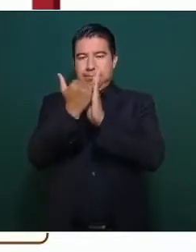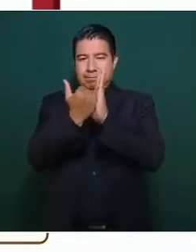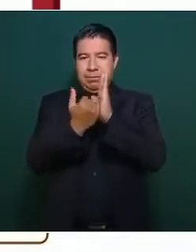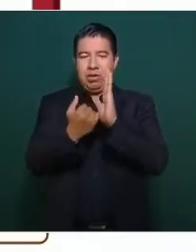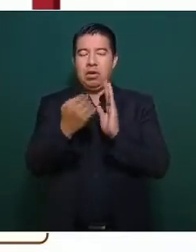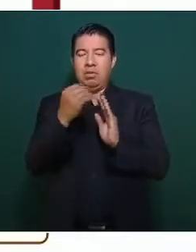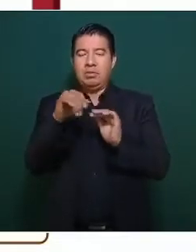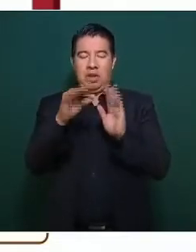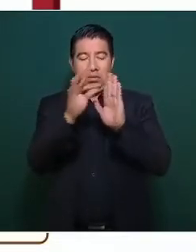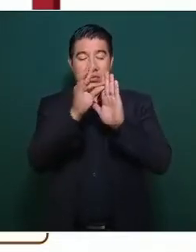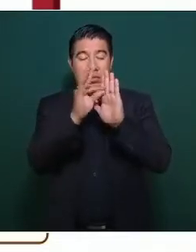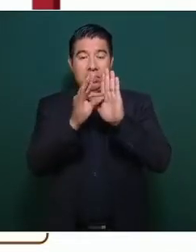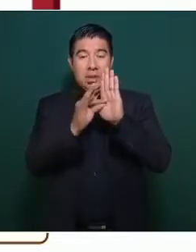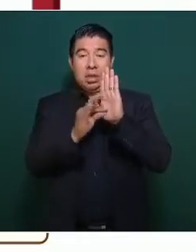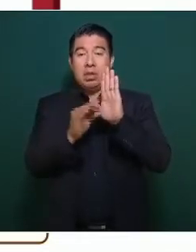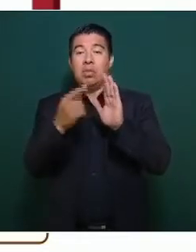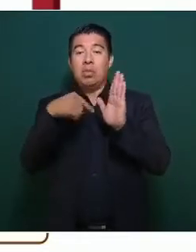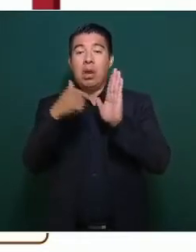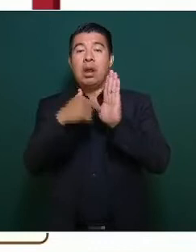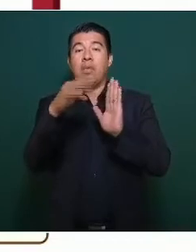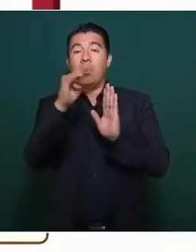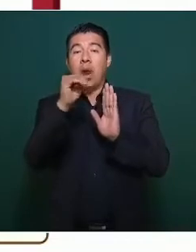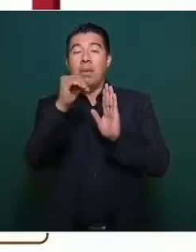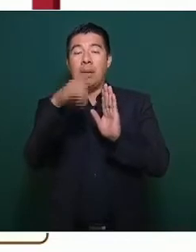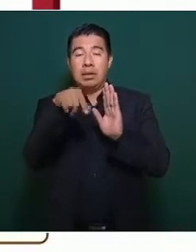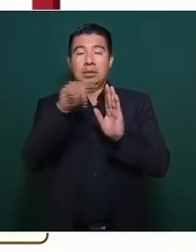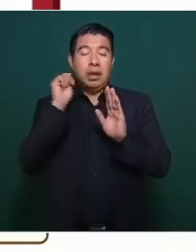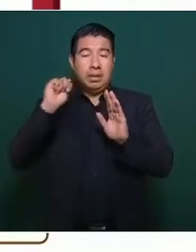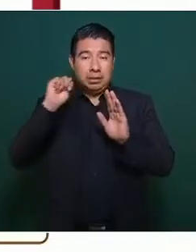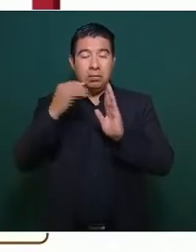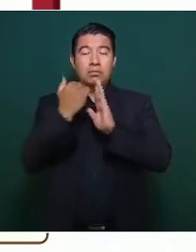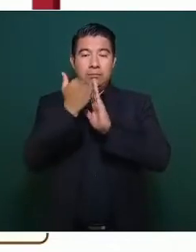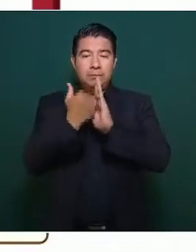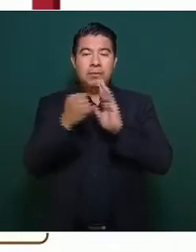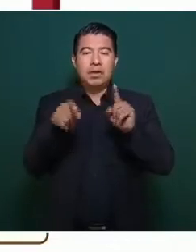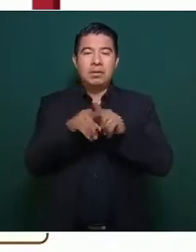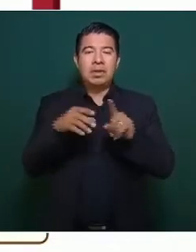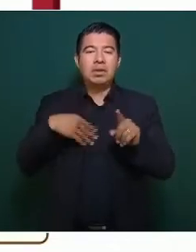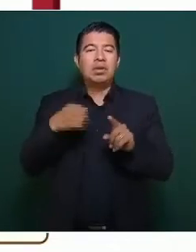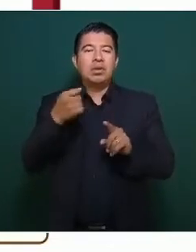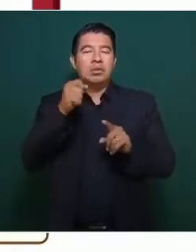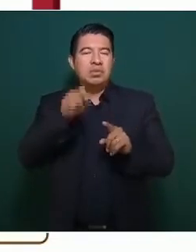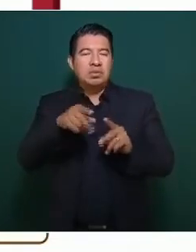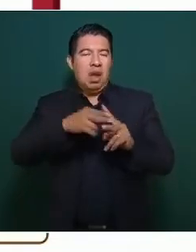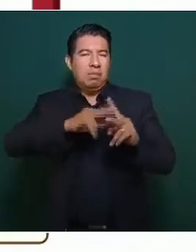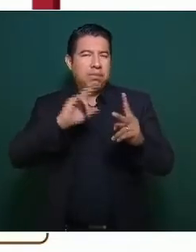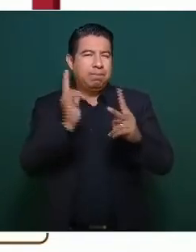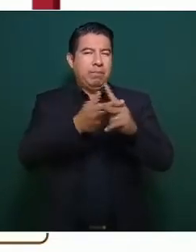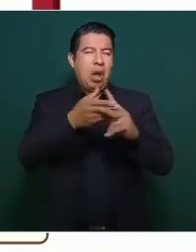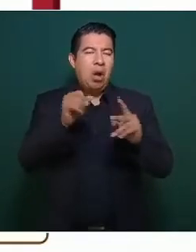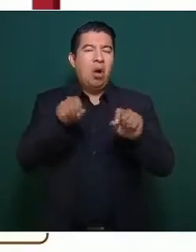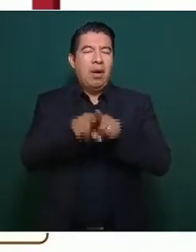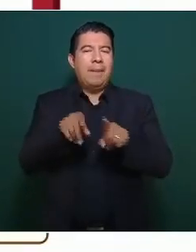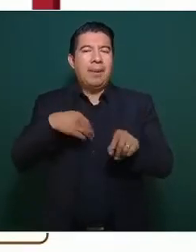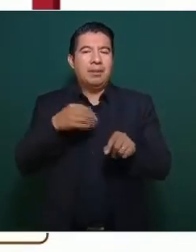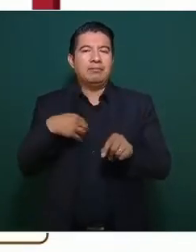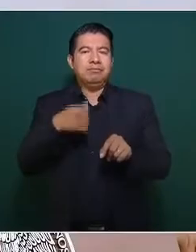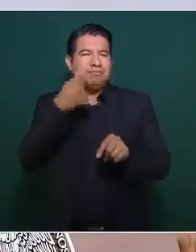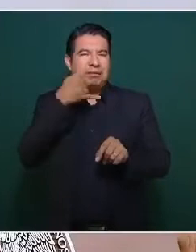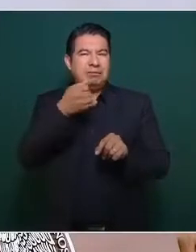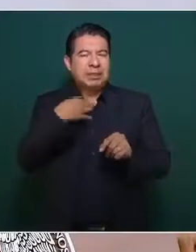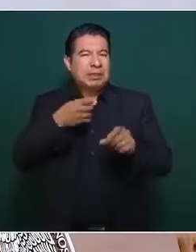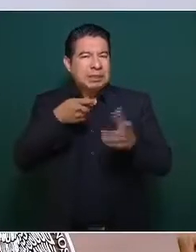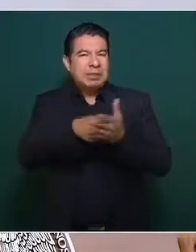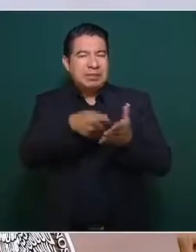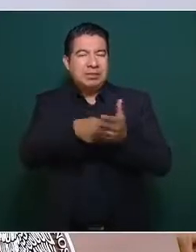el noveno lugar a nivel nacional. Homicidios dolosos y extorsión en 13 lugar a nivel nacional,